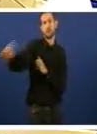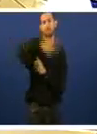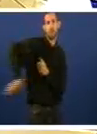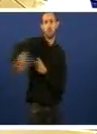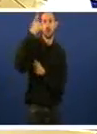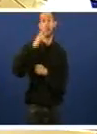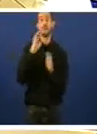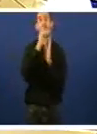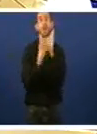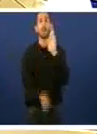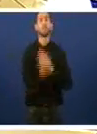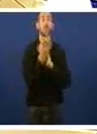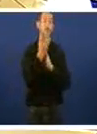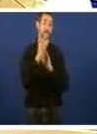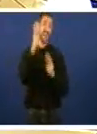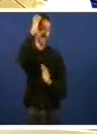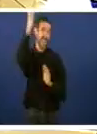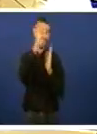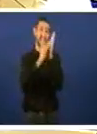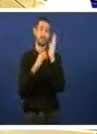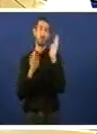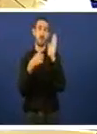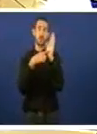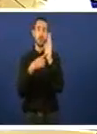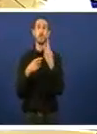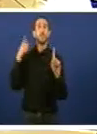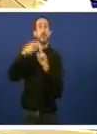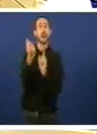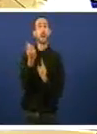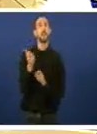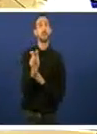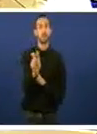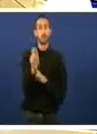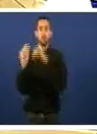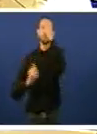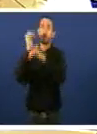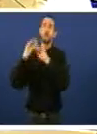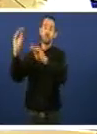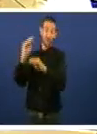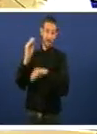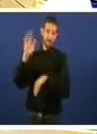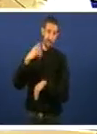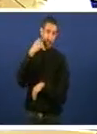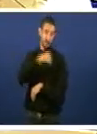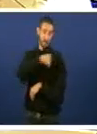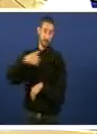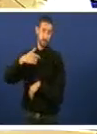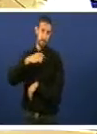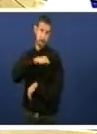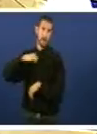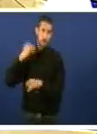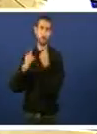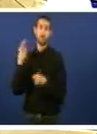un decreto-lei que xixe un requisitos de capitalización superior a esos marcados para os bancos privados, unha autorización